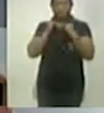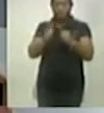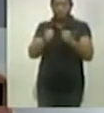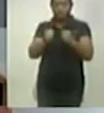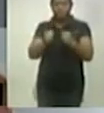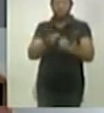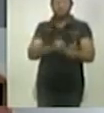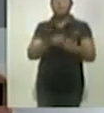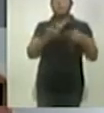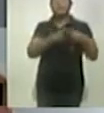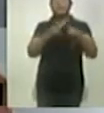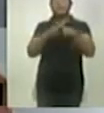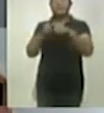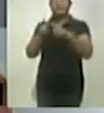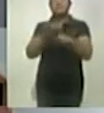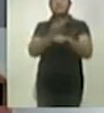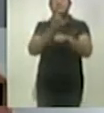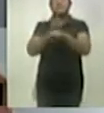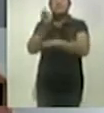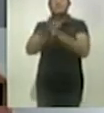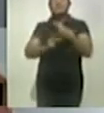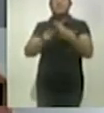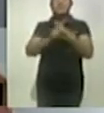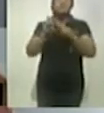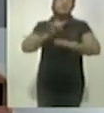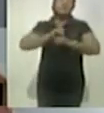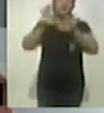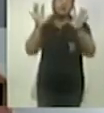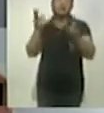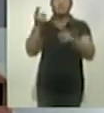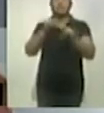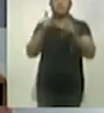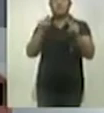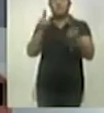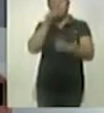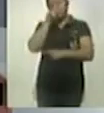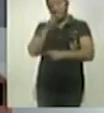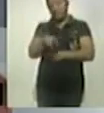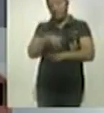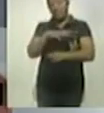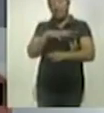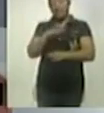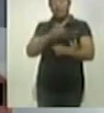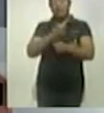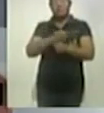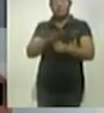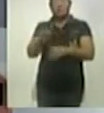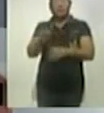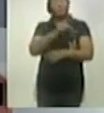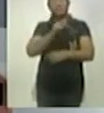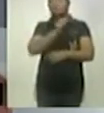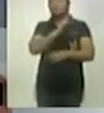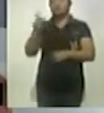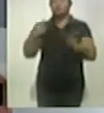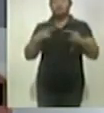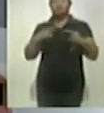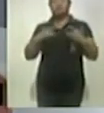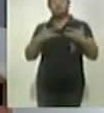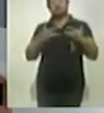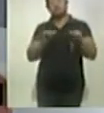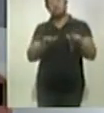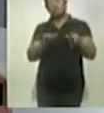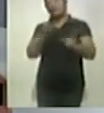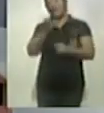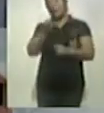en varios estados del país, por supuesto, entre ellos Tlaxcala, en donde hasta el momento se registra saldo blanco. Así lo informó el gobernador